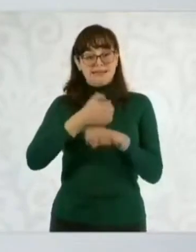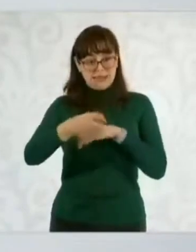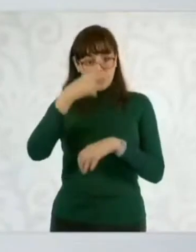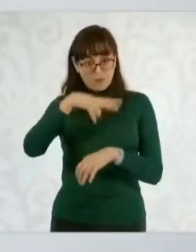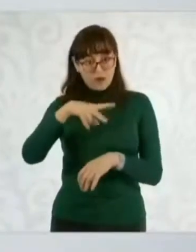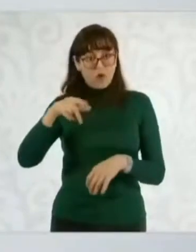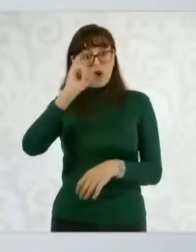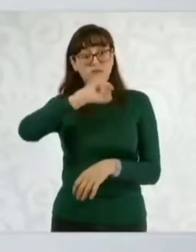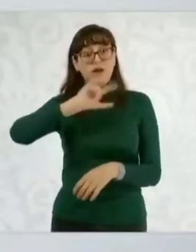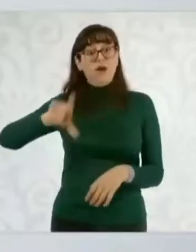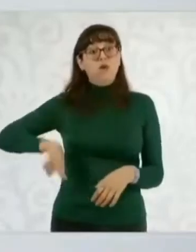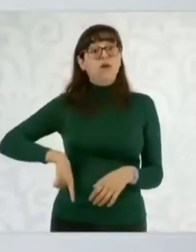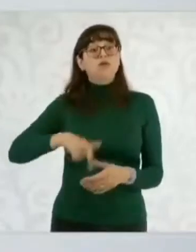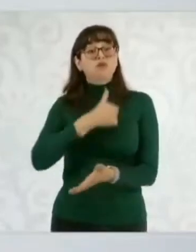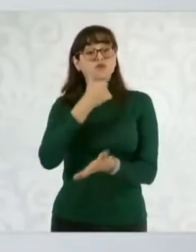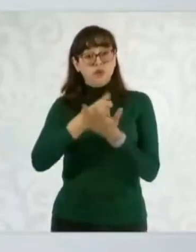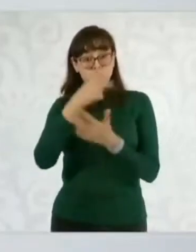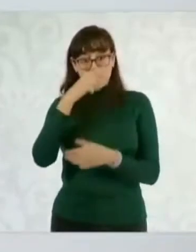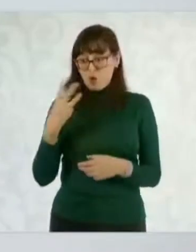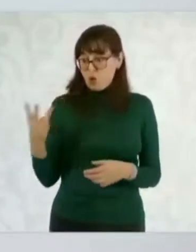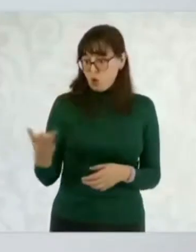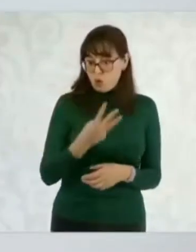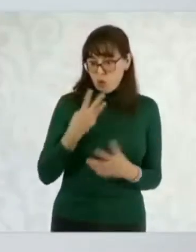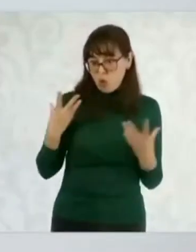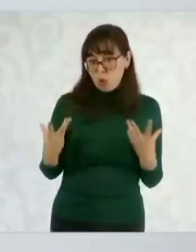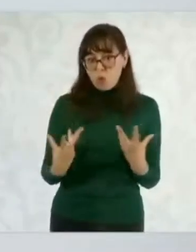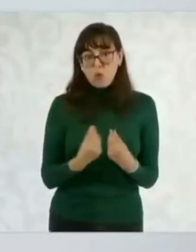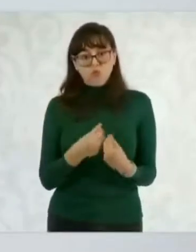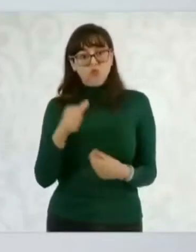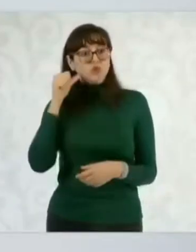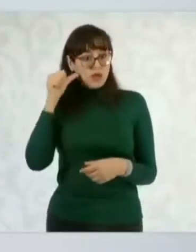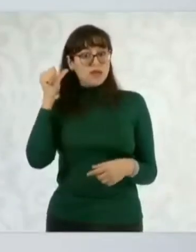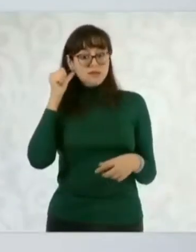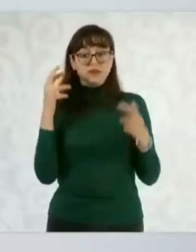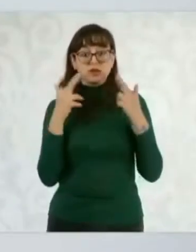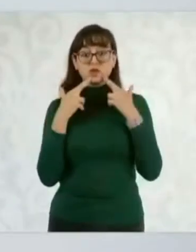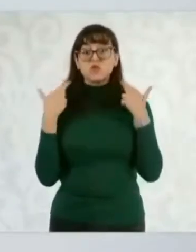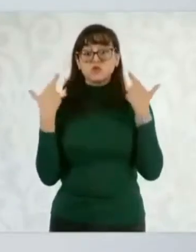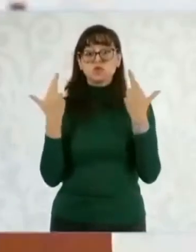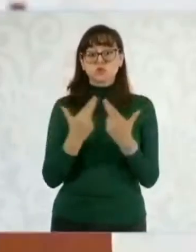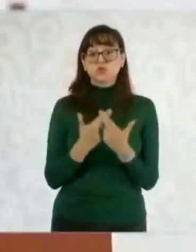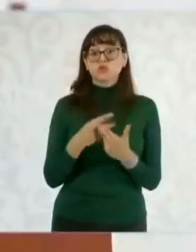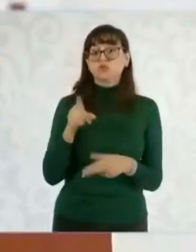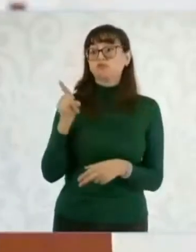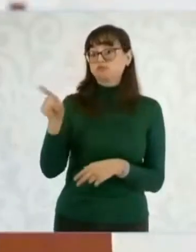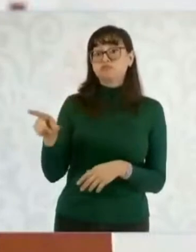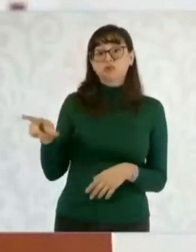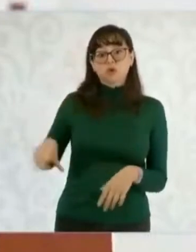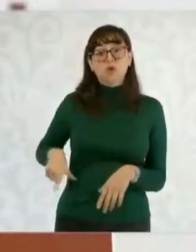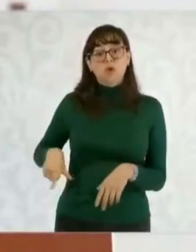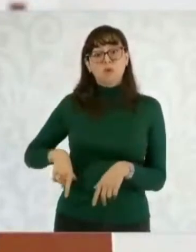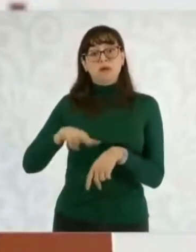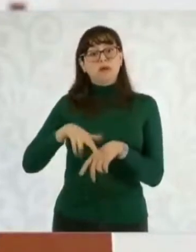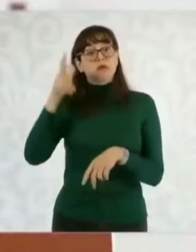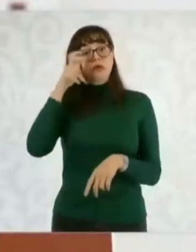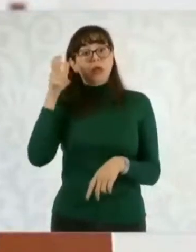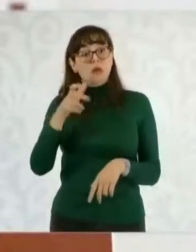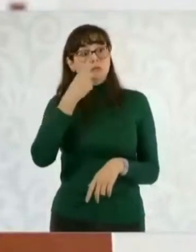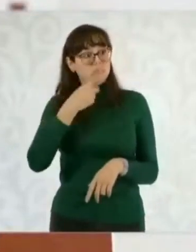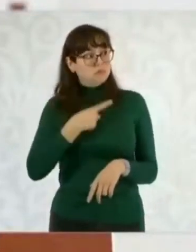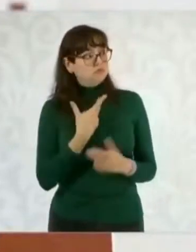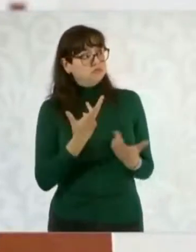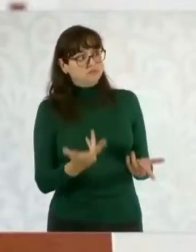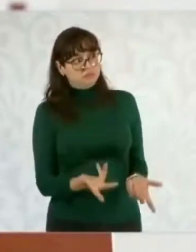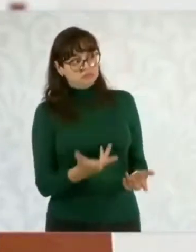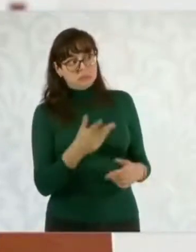ciudad. Ayer tuvimos reunión y el gobernador de Hidalgo me comunicó que se acababa de anunciar una